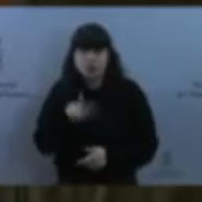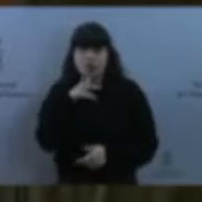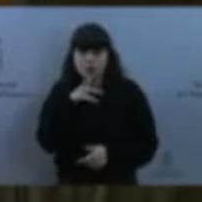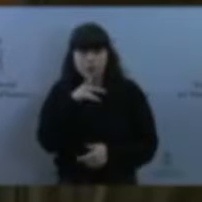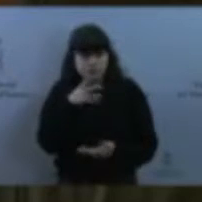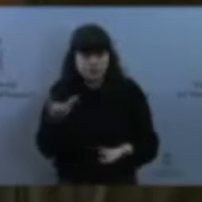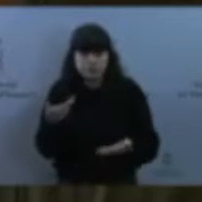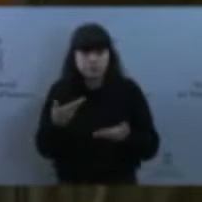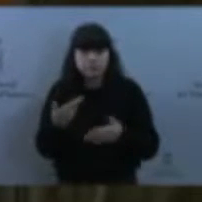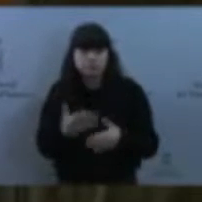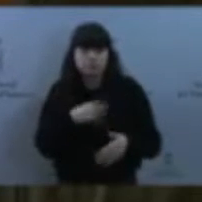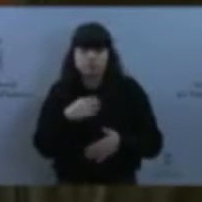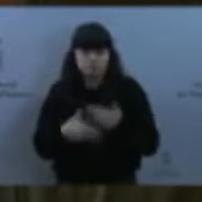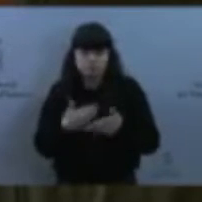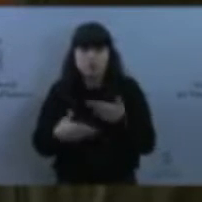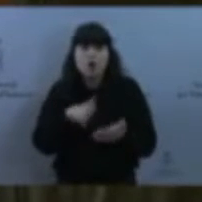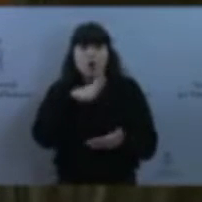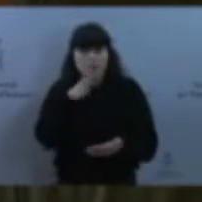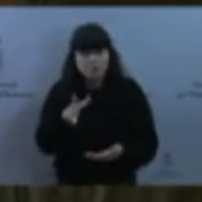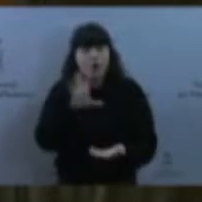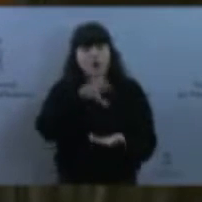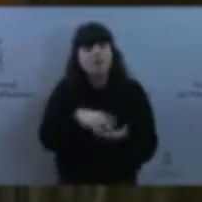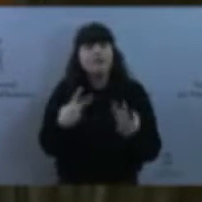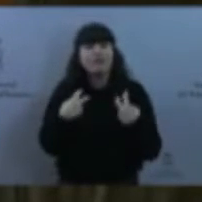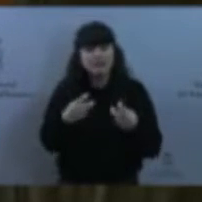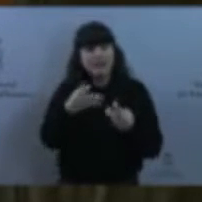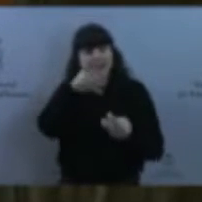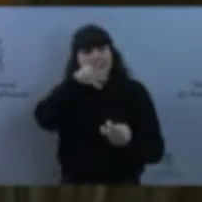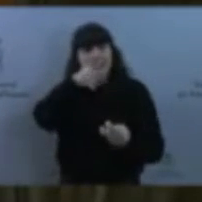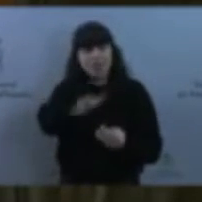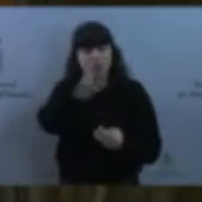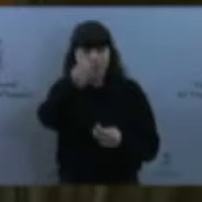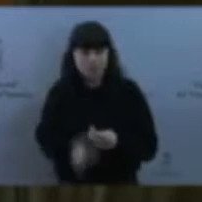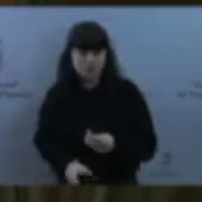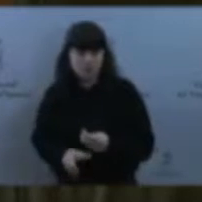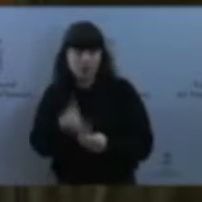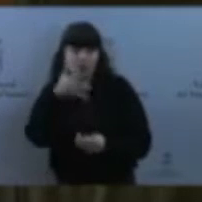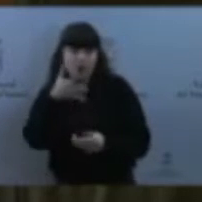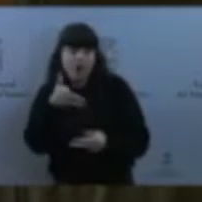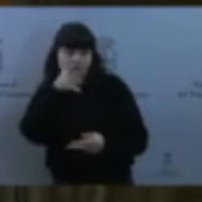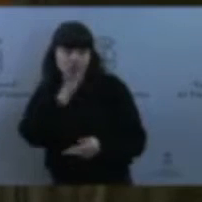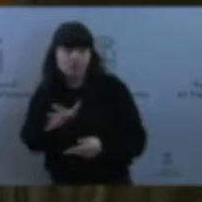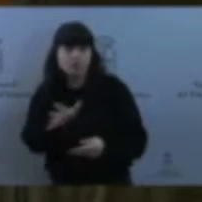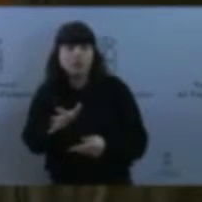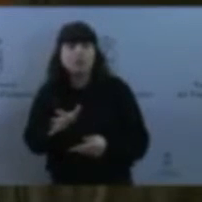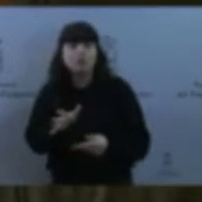renunciado a la acusación y el juzgado ha sobreseído provisionalmente la